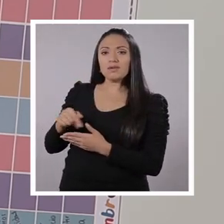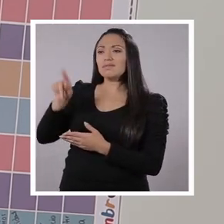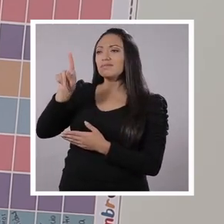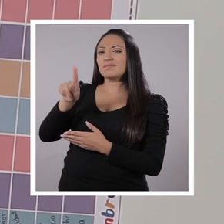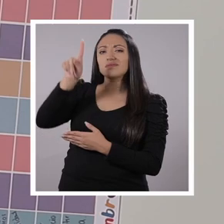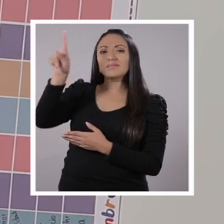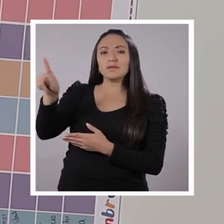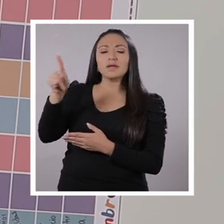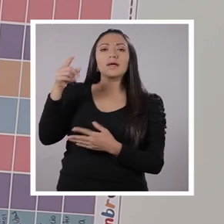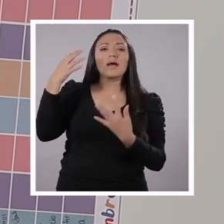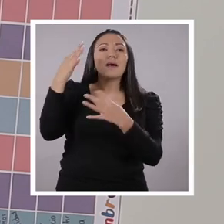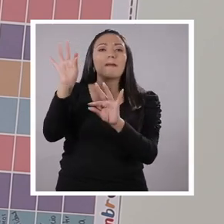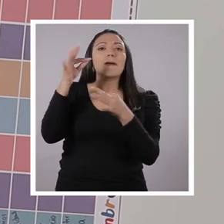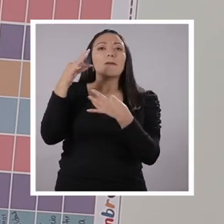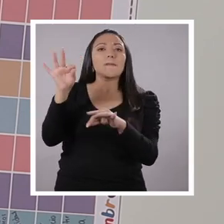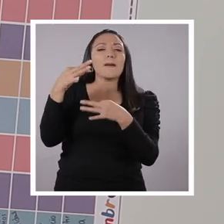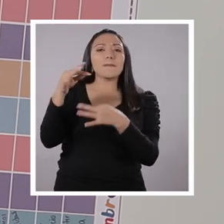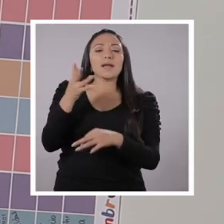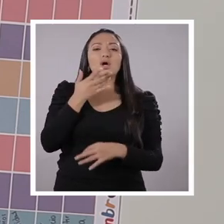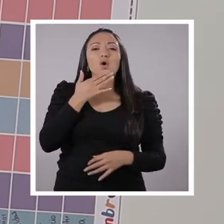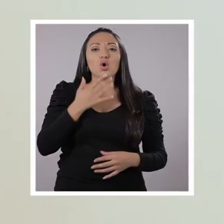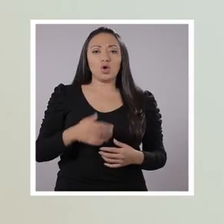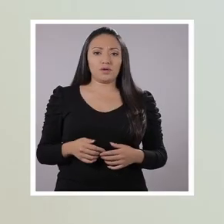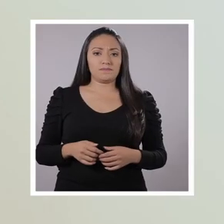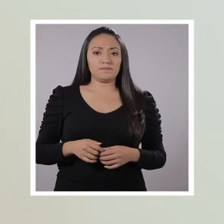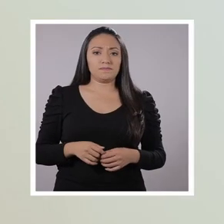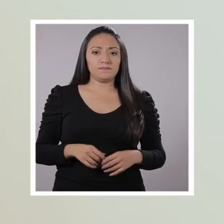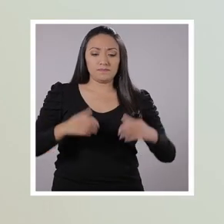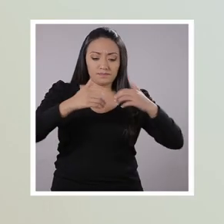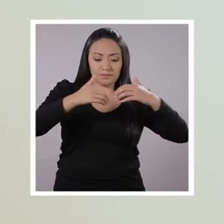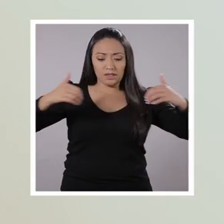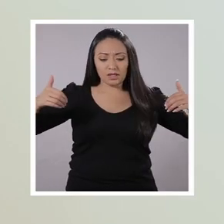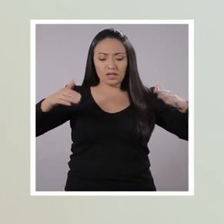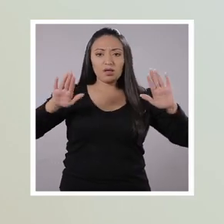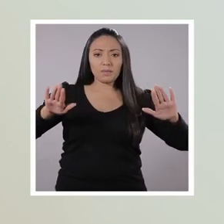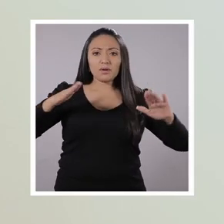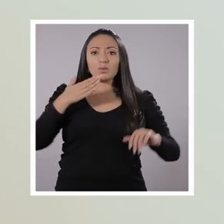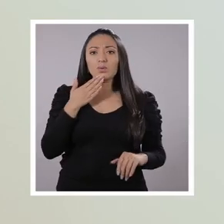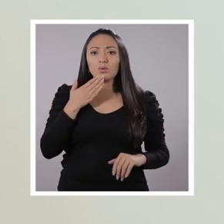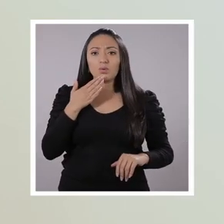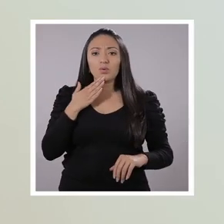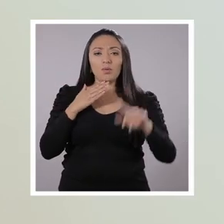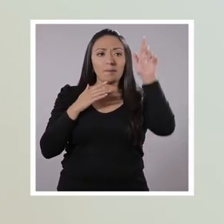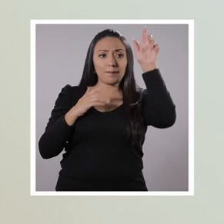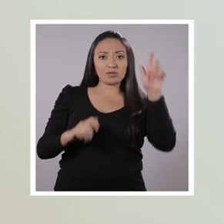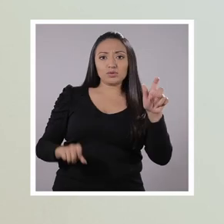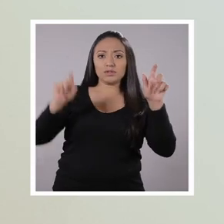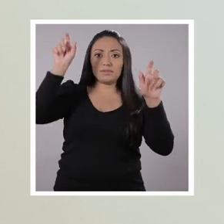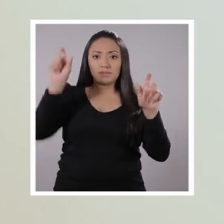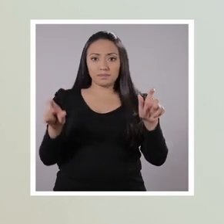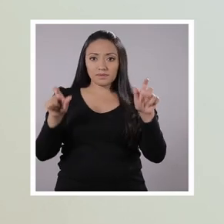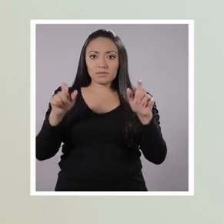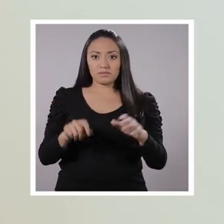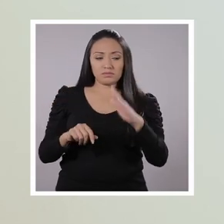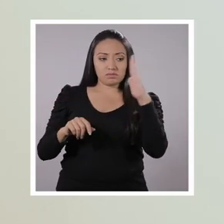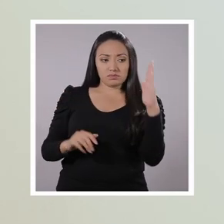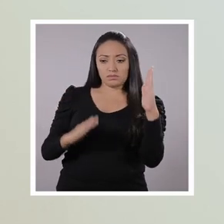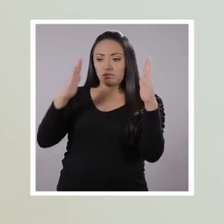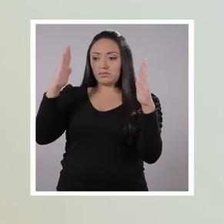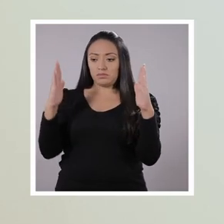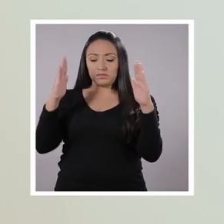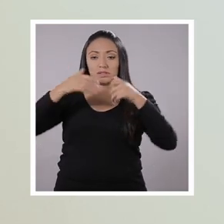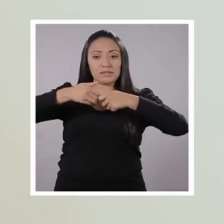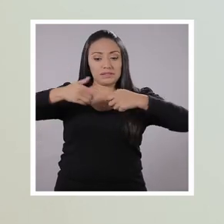marcadores y esto que es un papel brillante. ¡Brillante! Vamos a dibujar nuestro distanciamiento representando a dos personas. Una